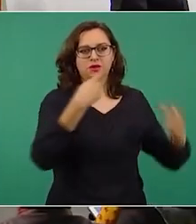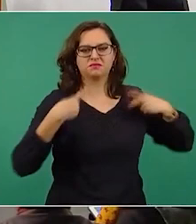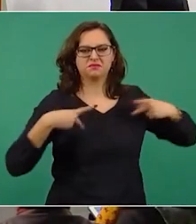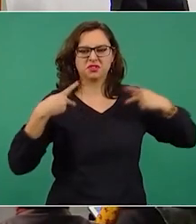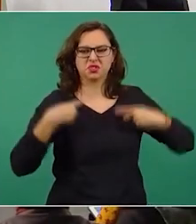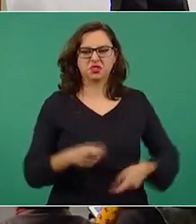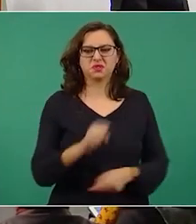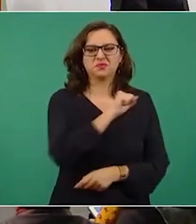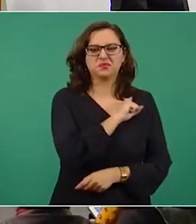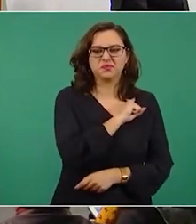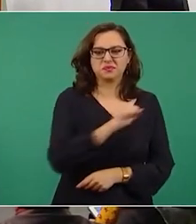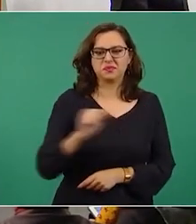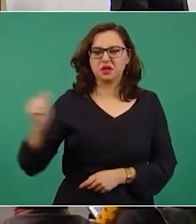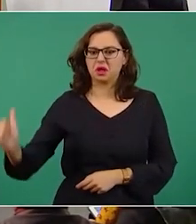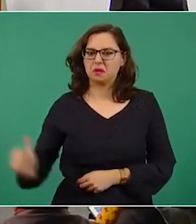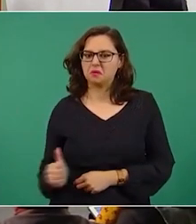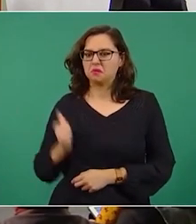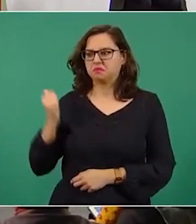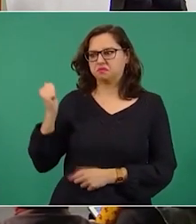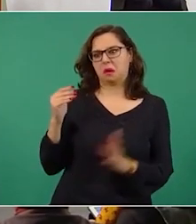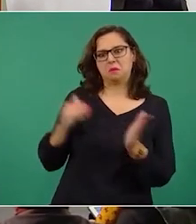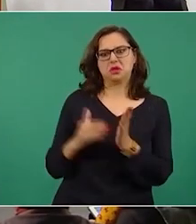500 o mil millones